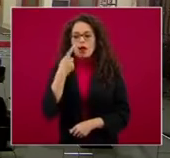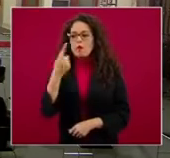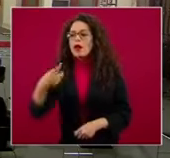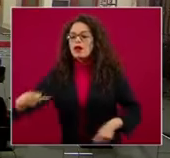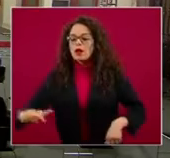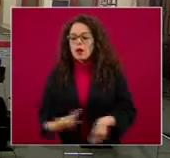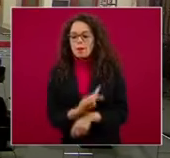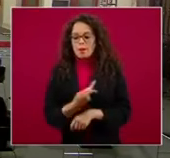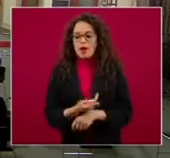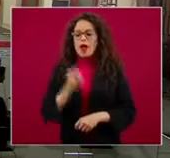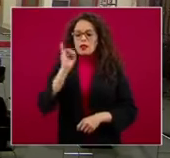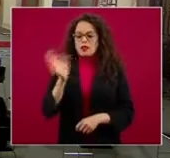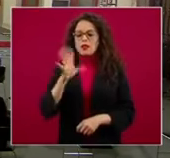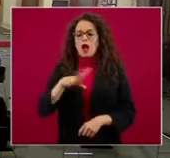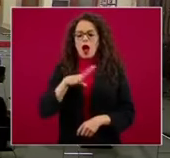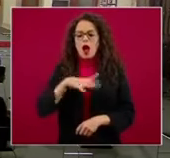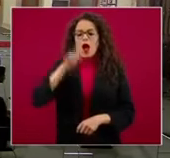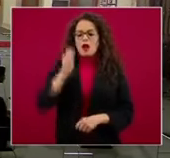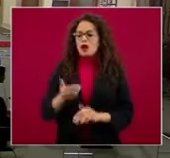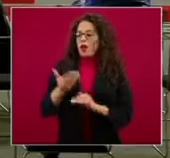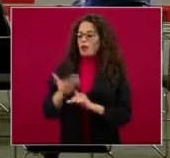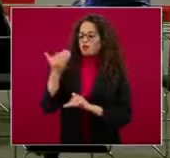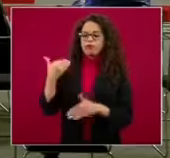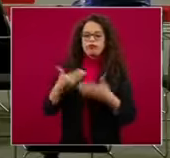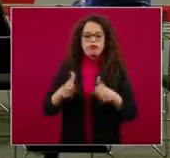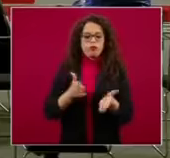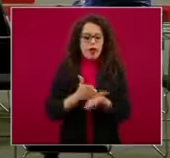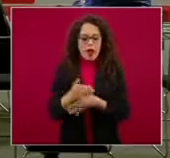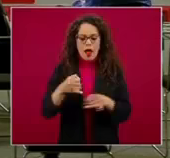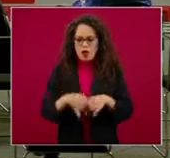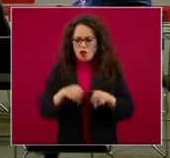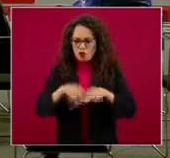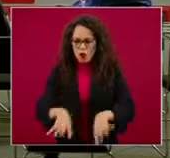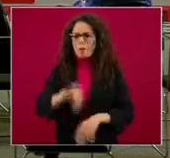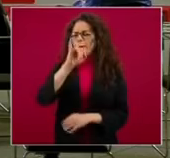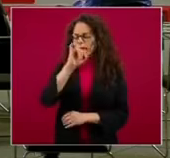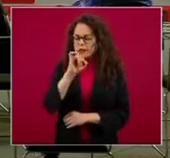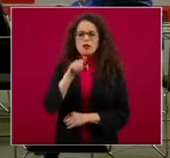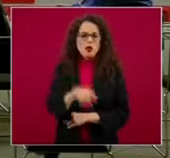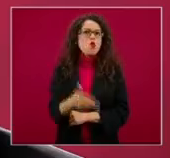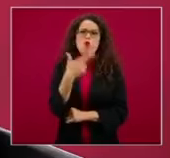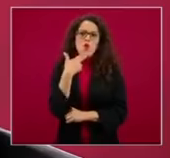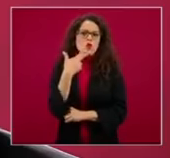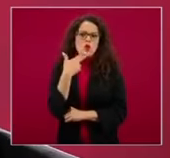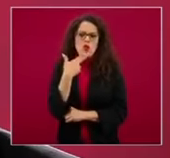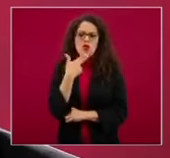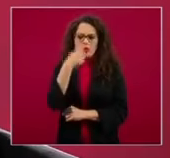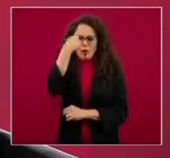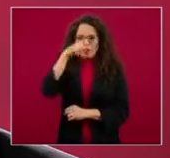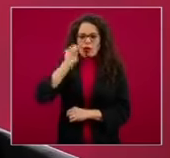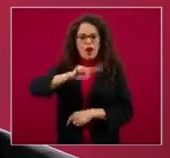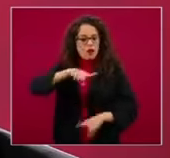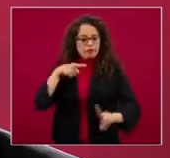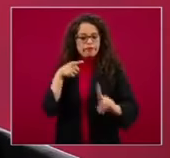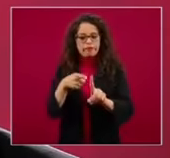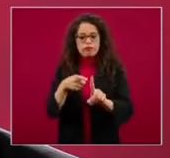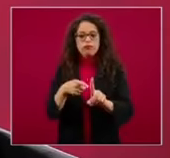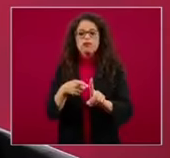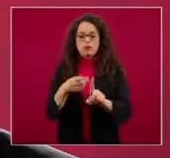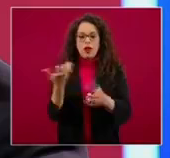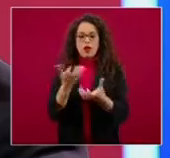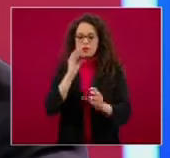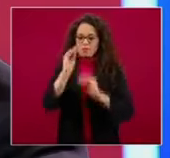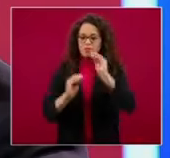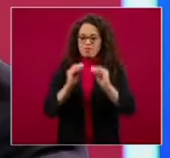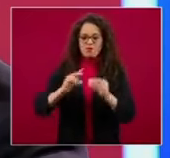teníamos ya un acceso preliminar a alguna información y nos fue útil como punto de referencia para el diseño de nuestro